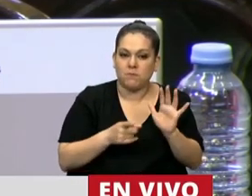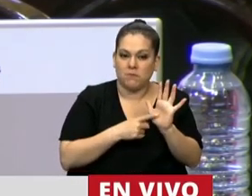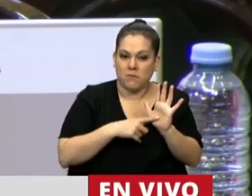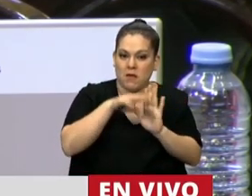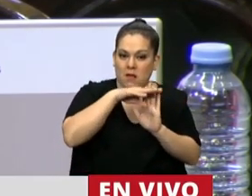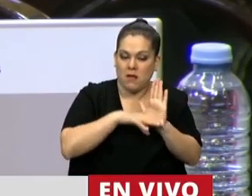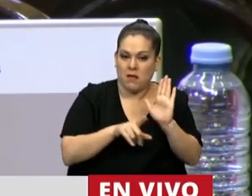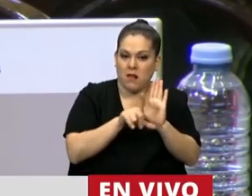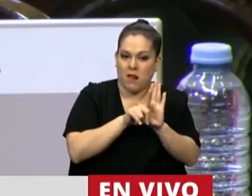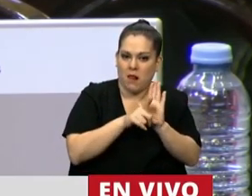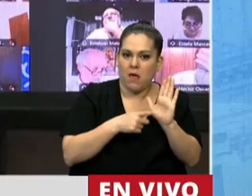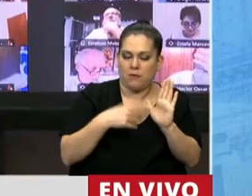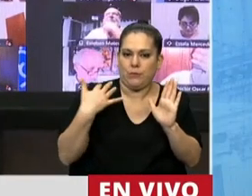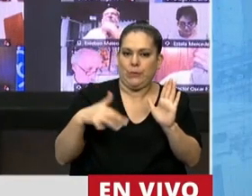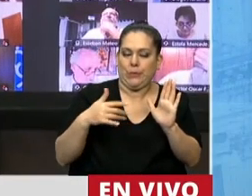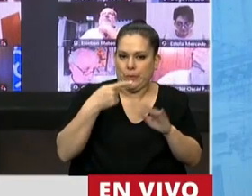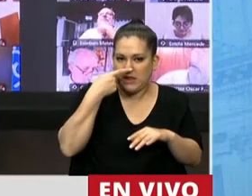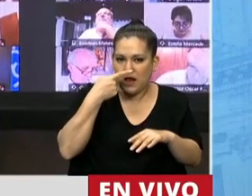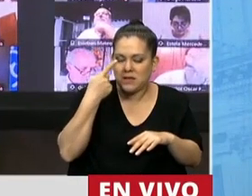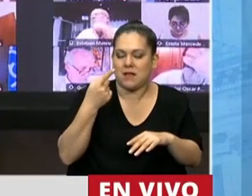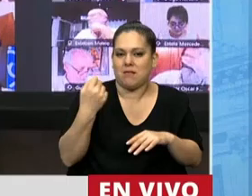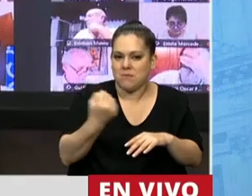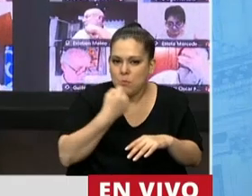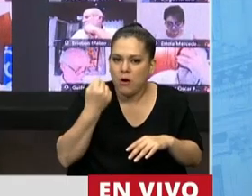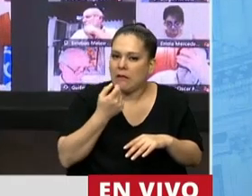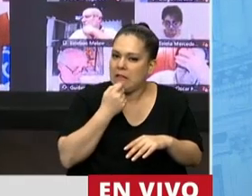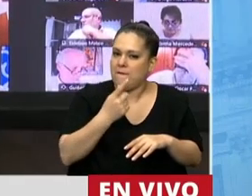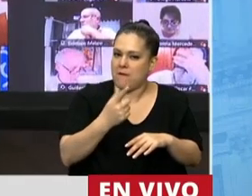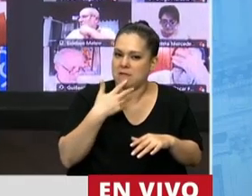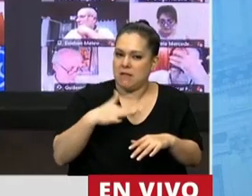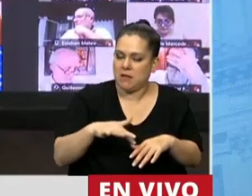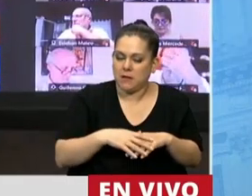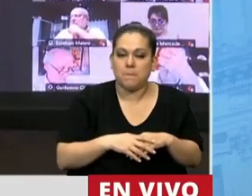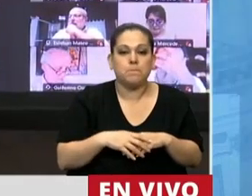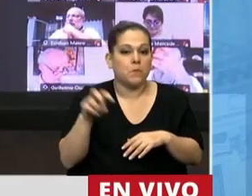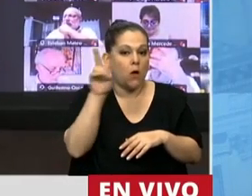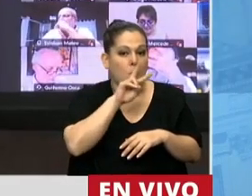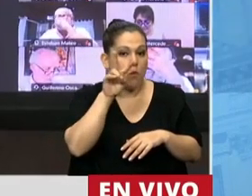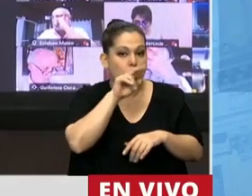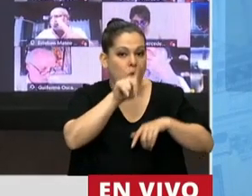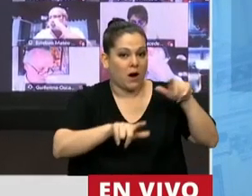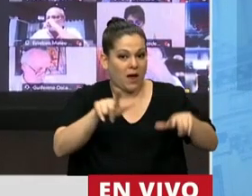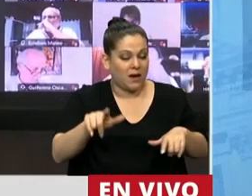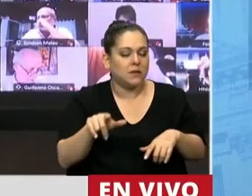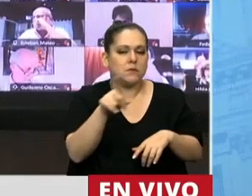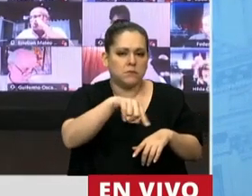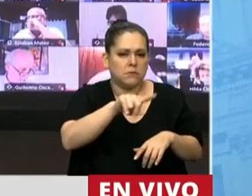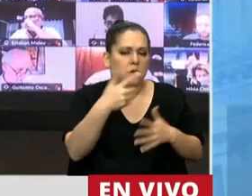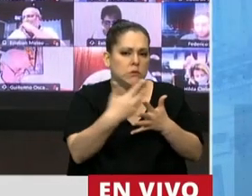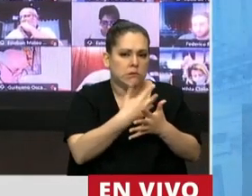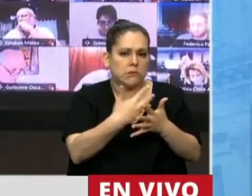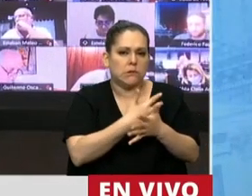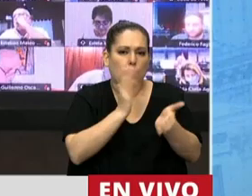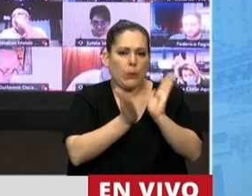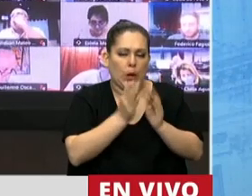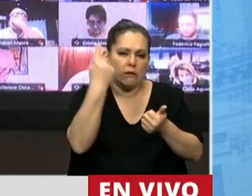interesante, si bien sencilla. Las mujeres en la Argentina sufrimos múltiples